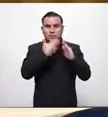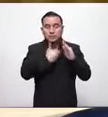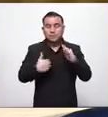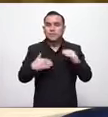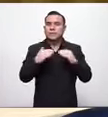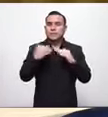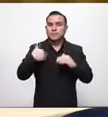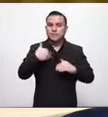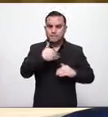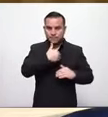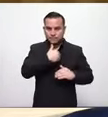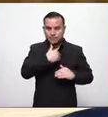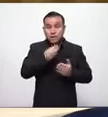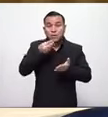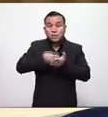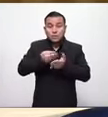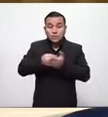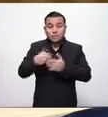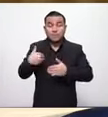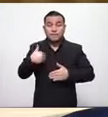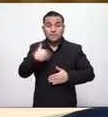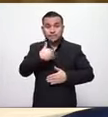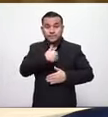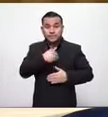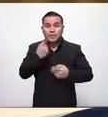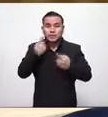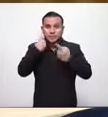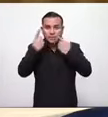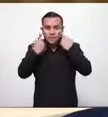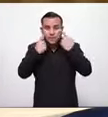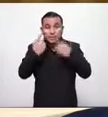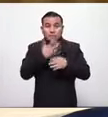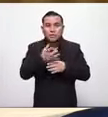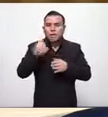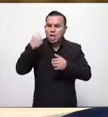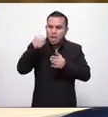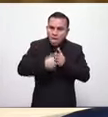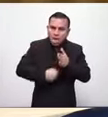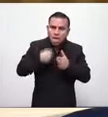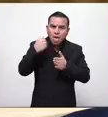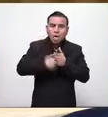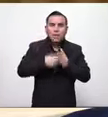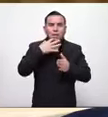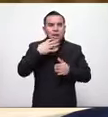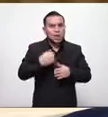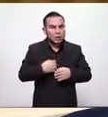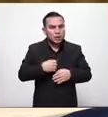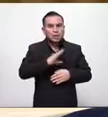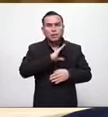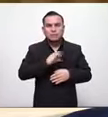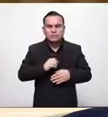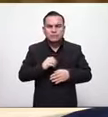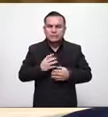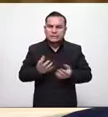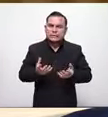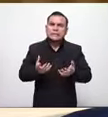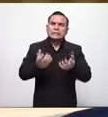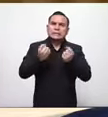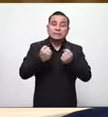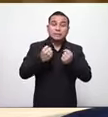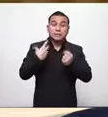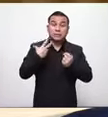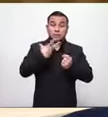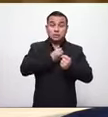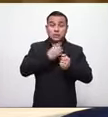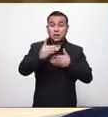acompañan porque han hecho un esfuerzo increíble por El Salvador nosotros como